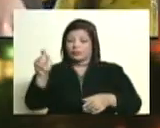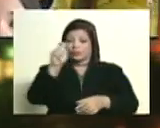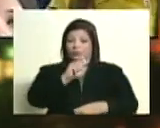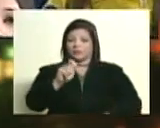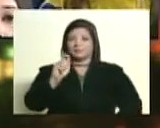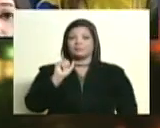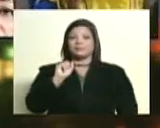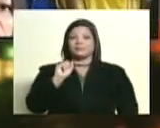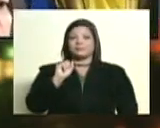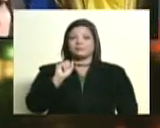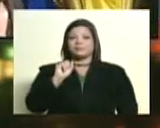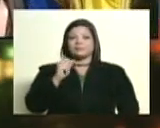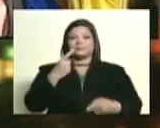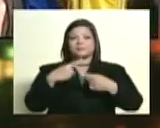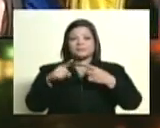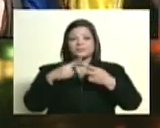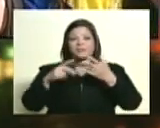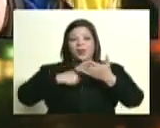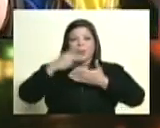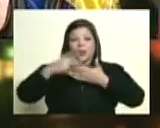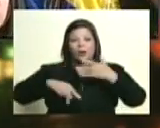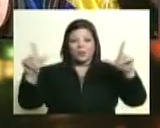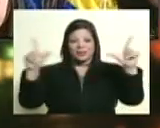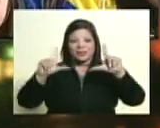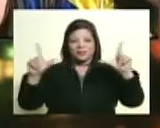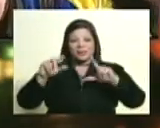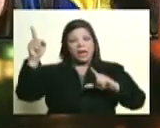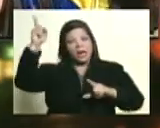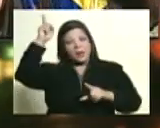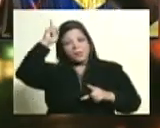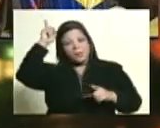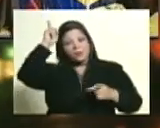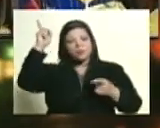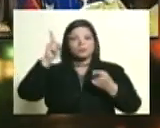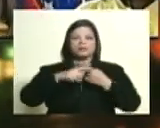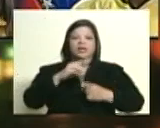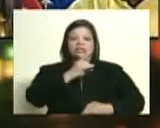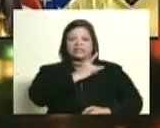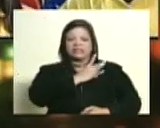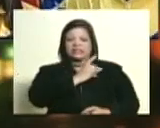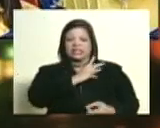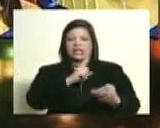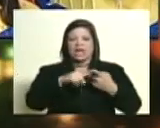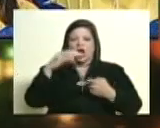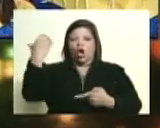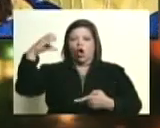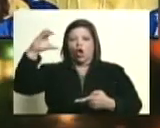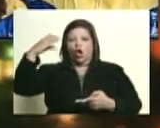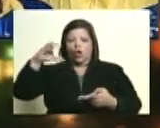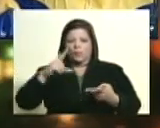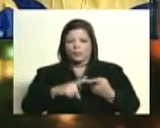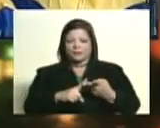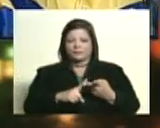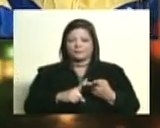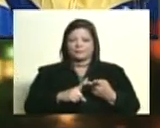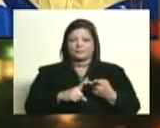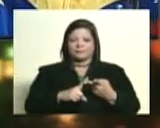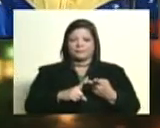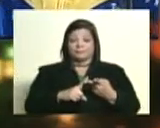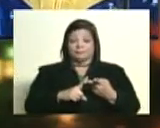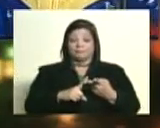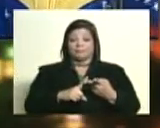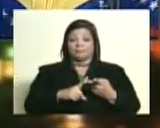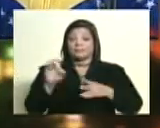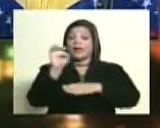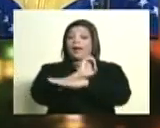una serie de programas de televisión en Perú en Chile en Colombia en el propio